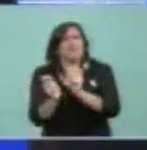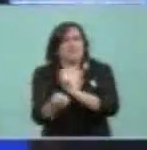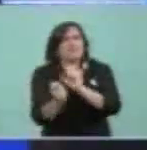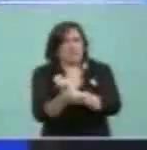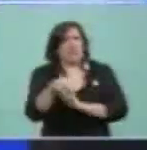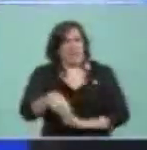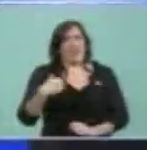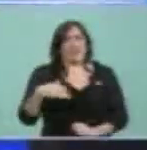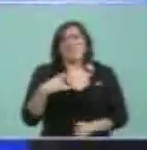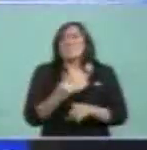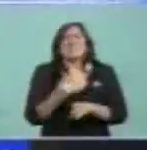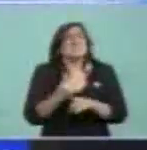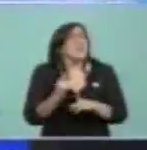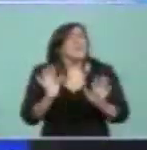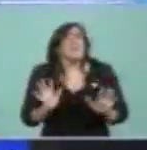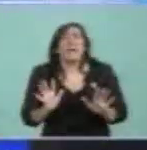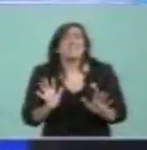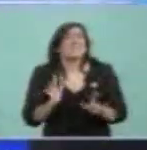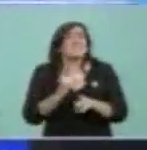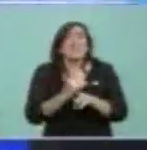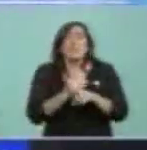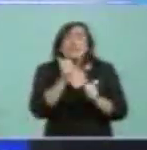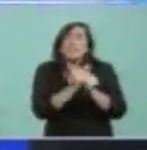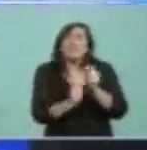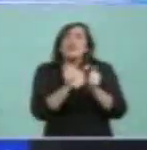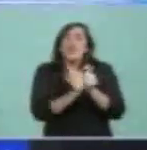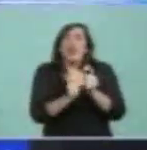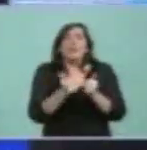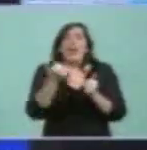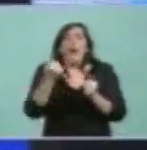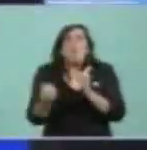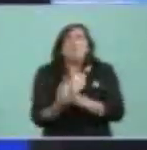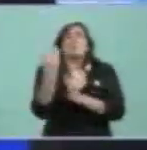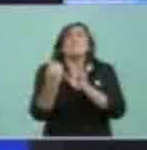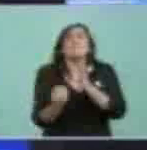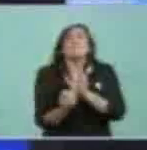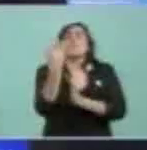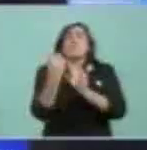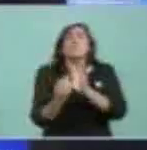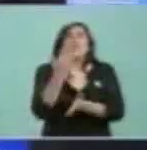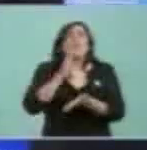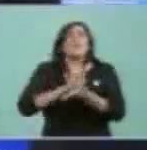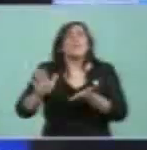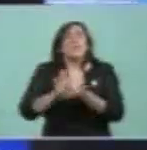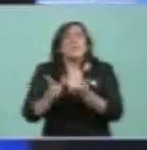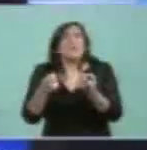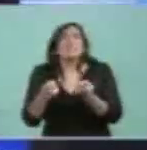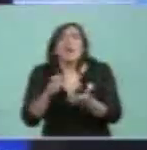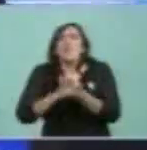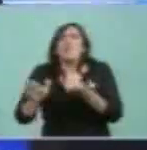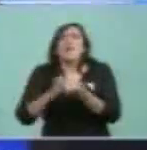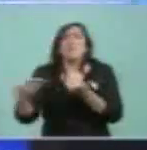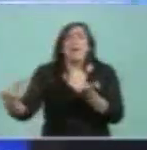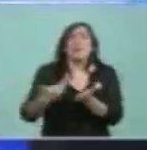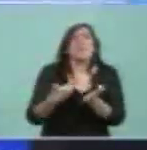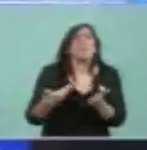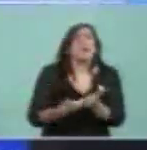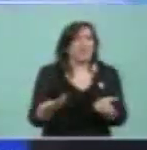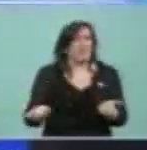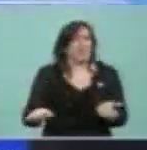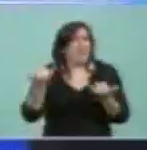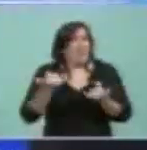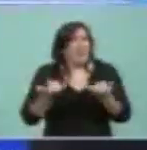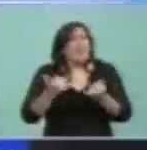siempre la historia va generando nuevas demandas, nuevas necesidades y también va